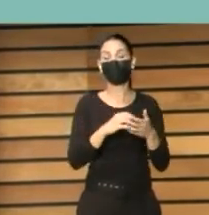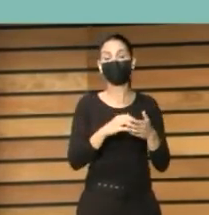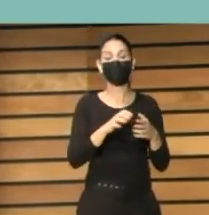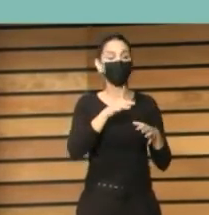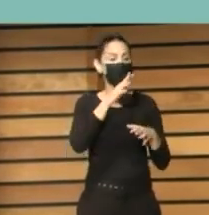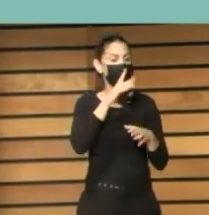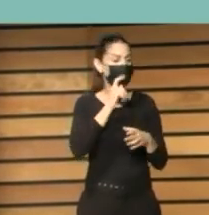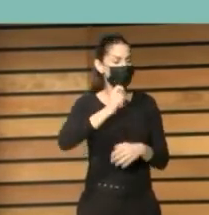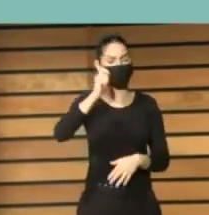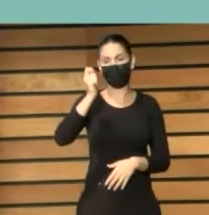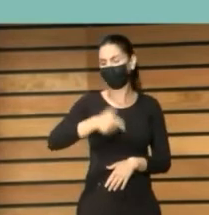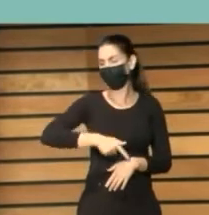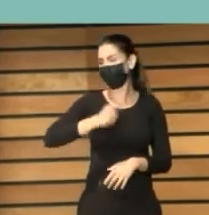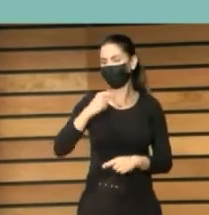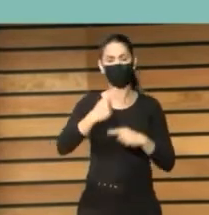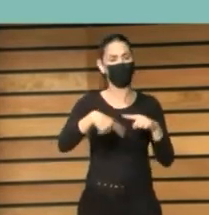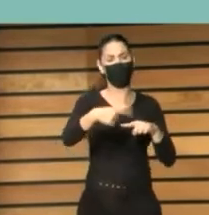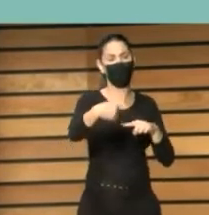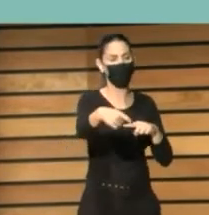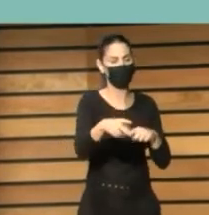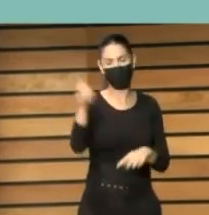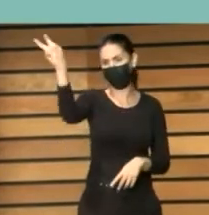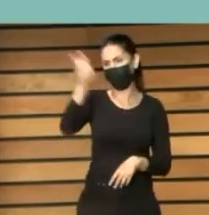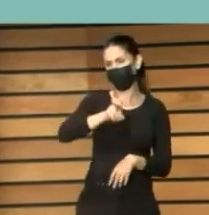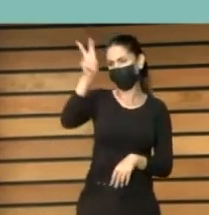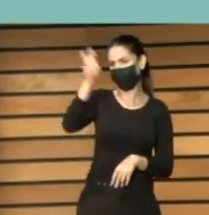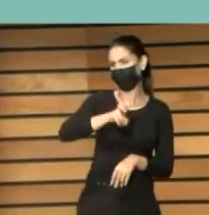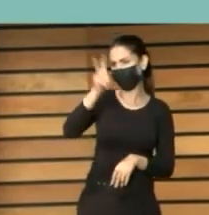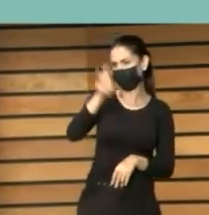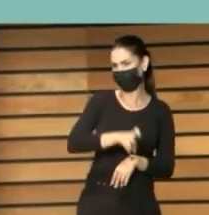habitualmente casi todos los días viene a la biblioteca